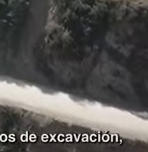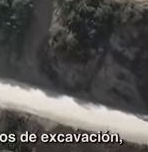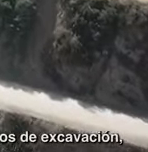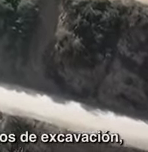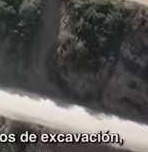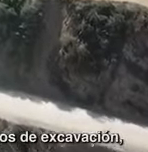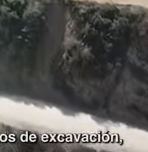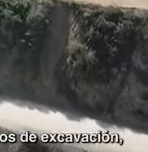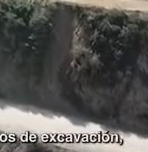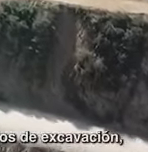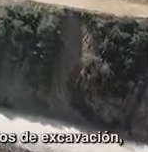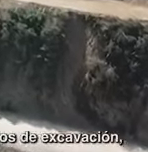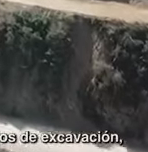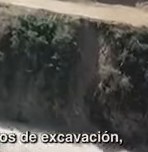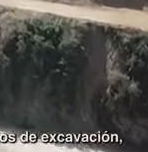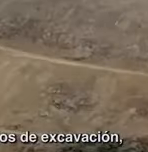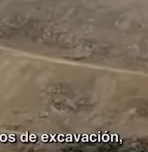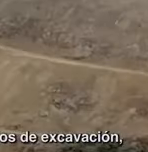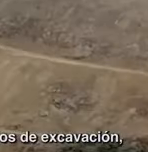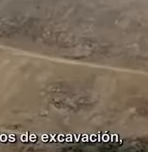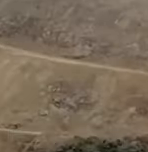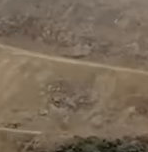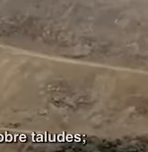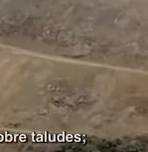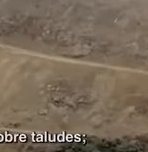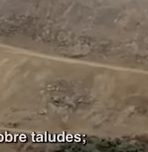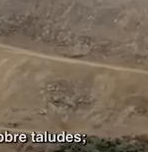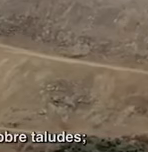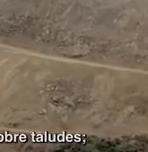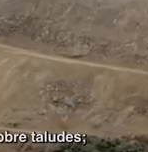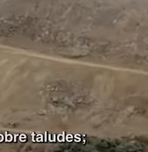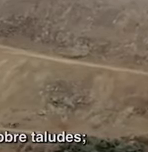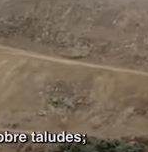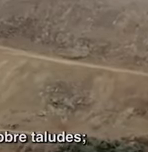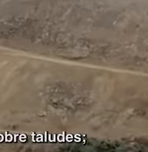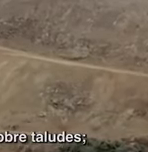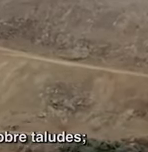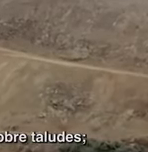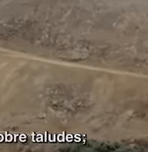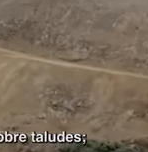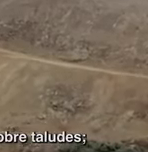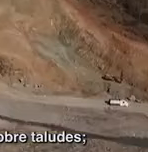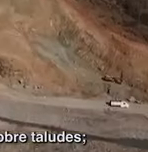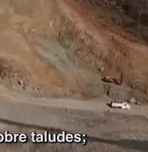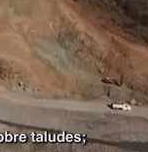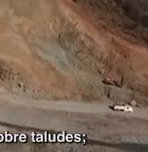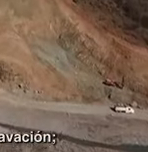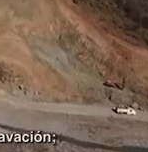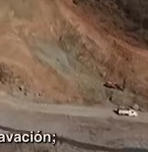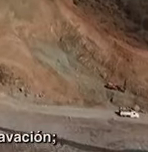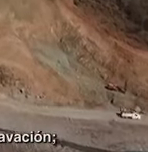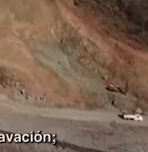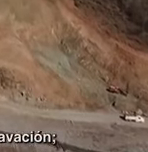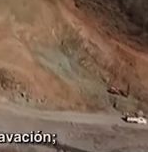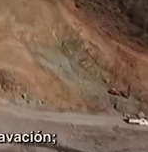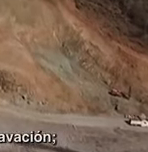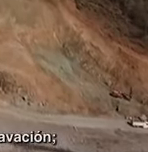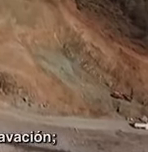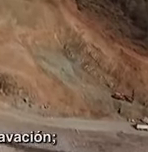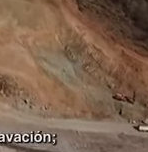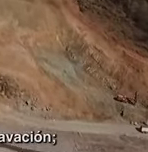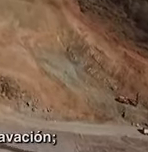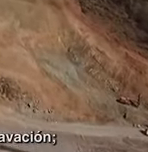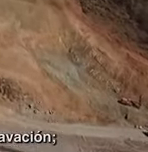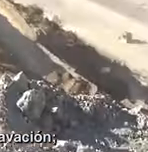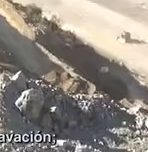izquierda de la cortina, se llevan a cabo trabajos de excavación, colocación de malla electrosoldada y concreto lanzado sobre taludes. Sobre la margen derecha,